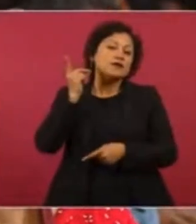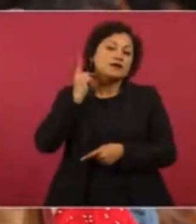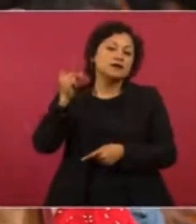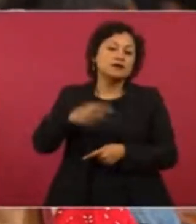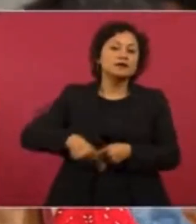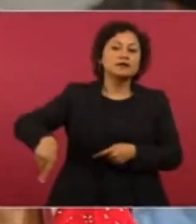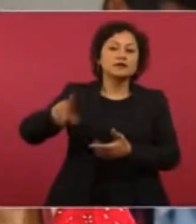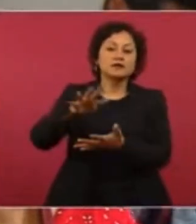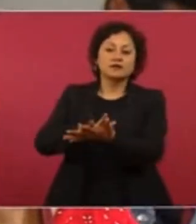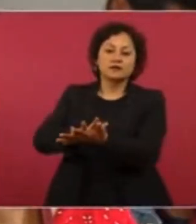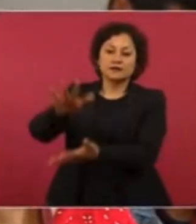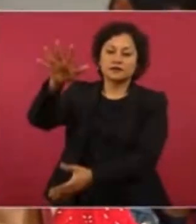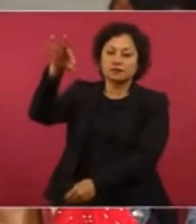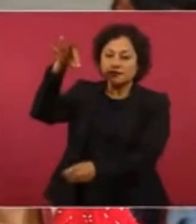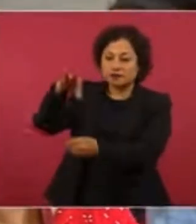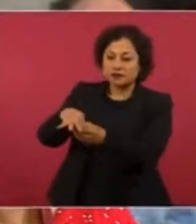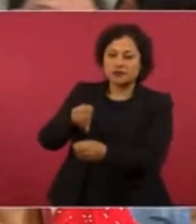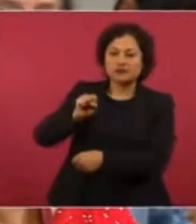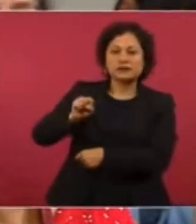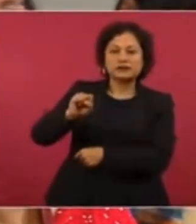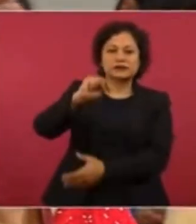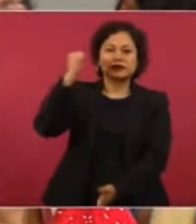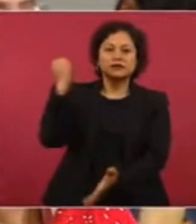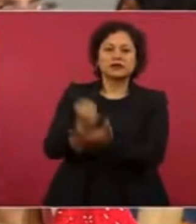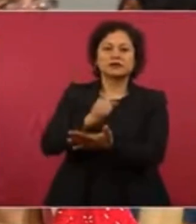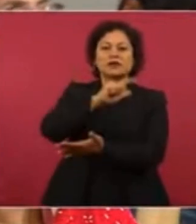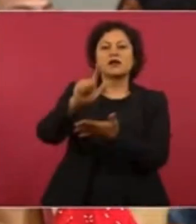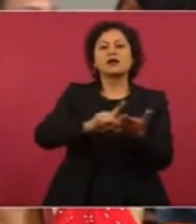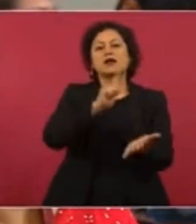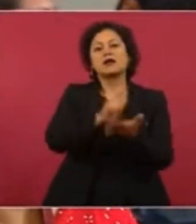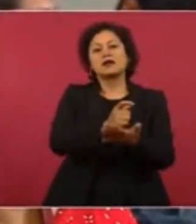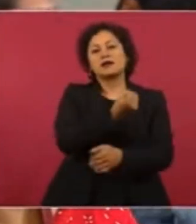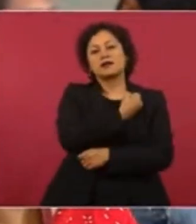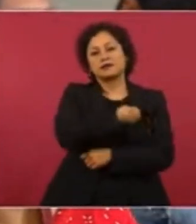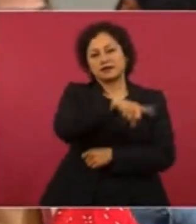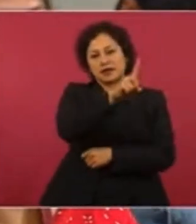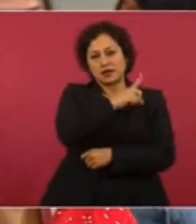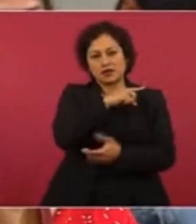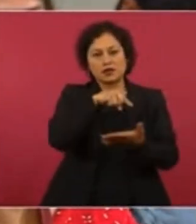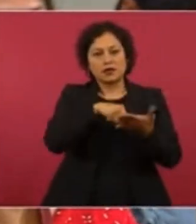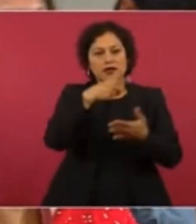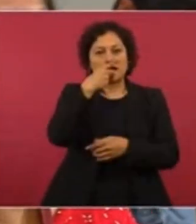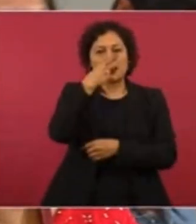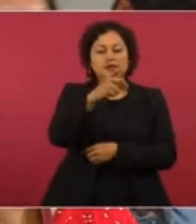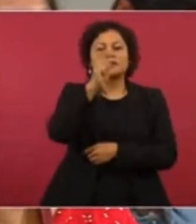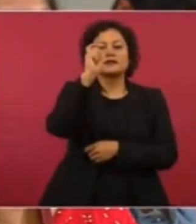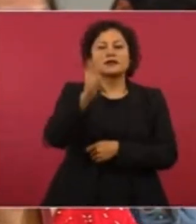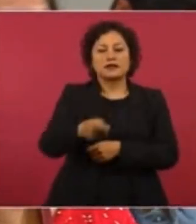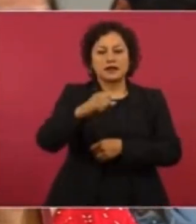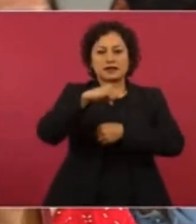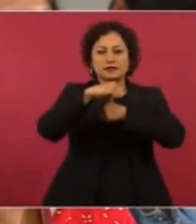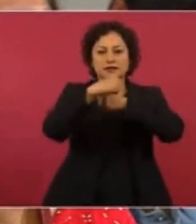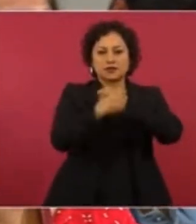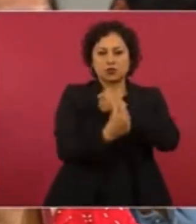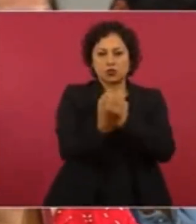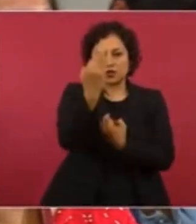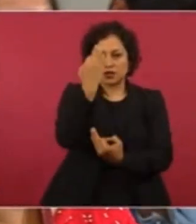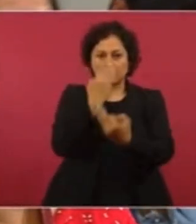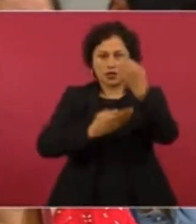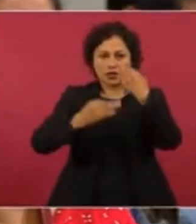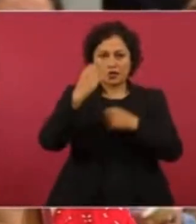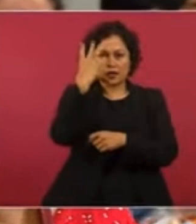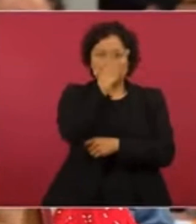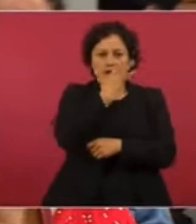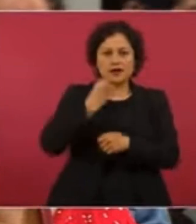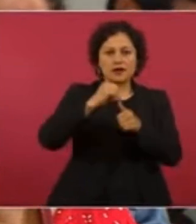unanimidad la Ley de Salud que refiere que para poder hacer cirugías plásticas tienen que ser doctores